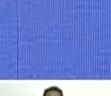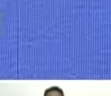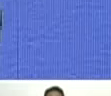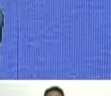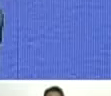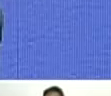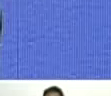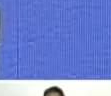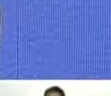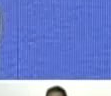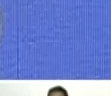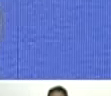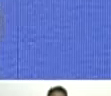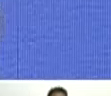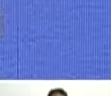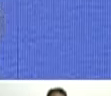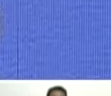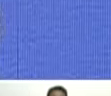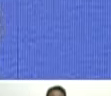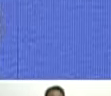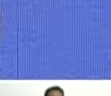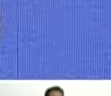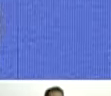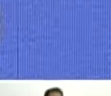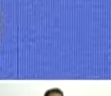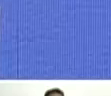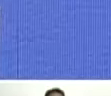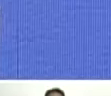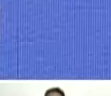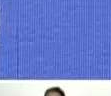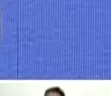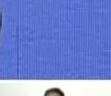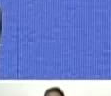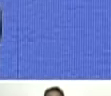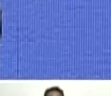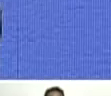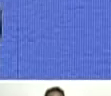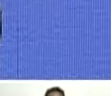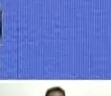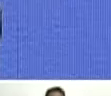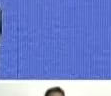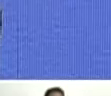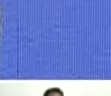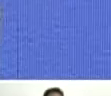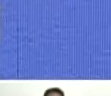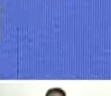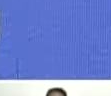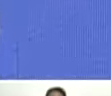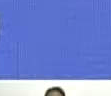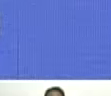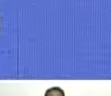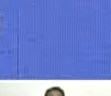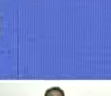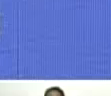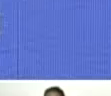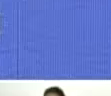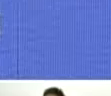Bolivariana. Estamos en conexión con todos los gobernadores, gobernadoras,